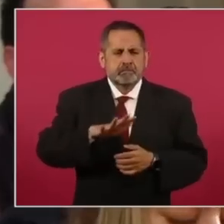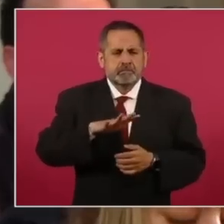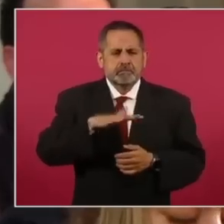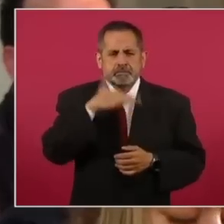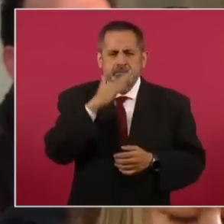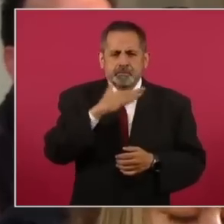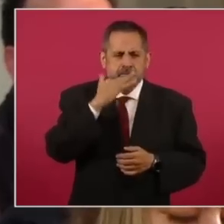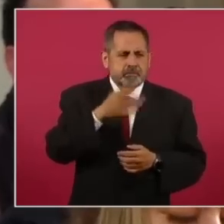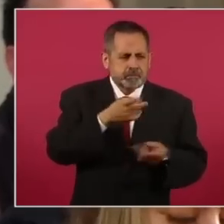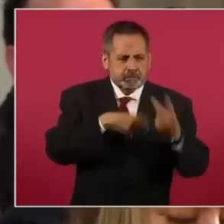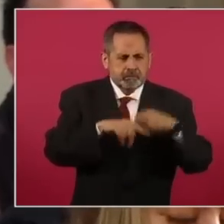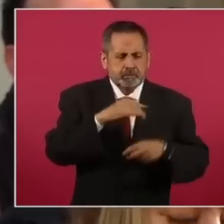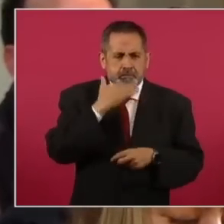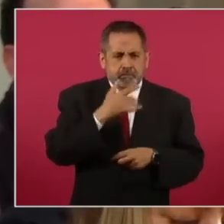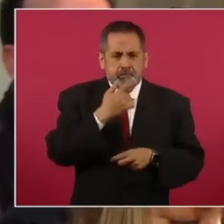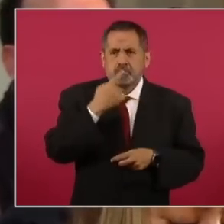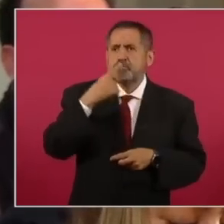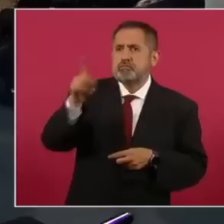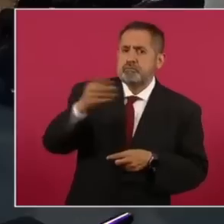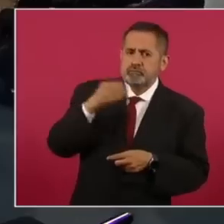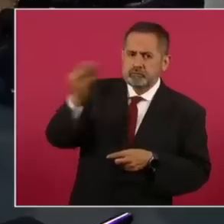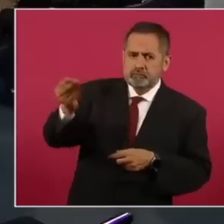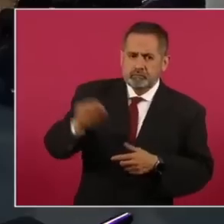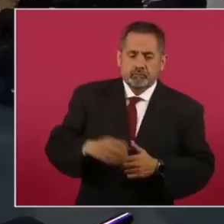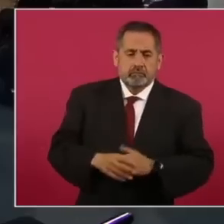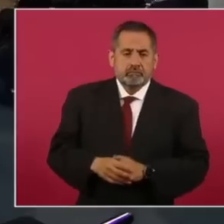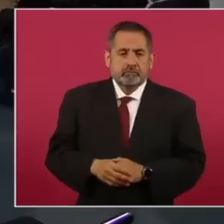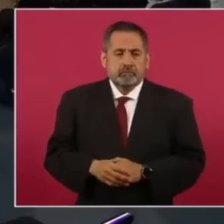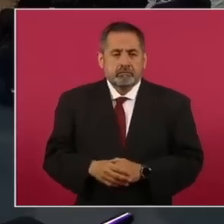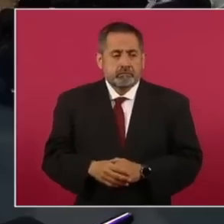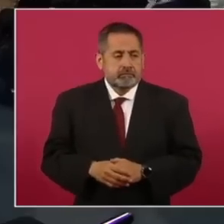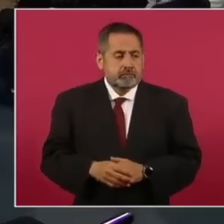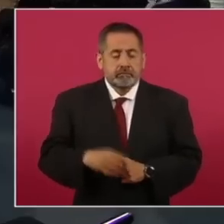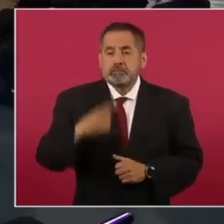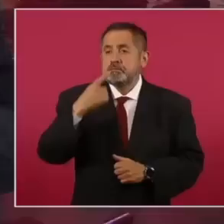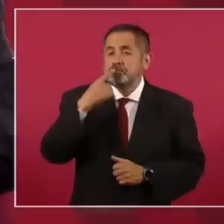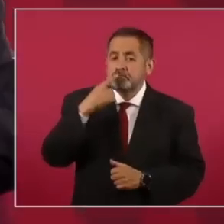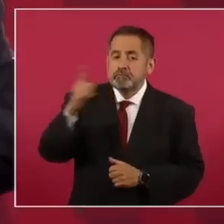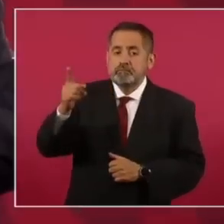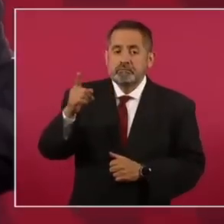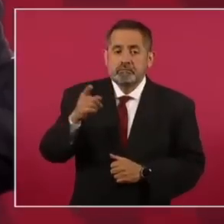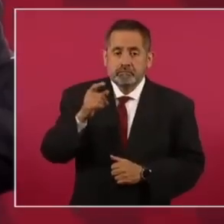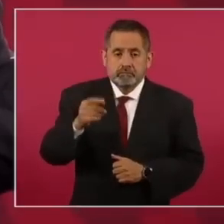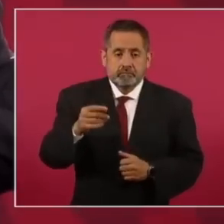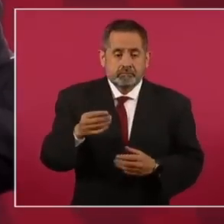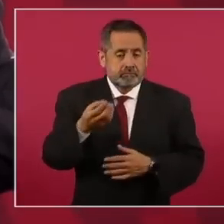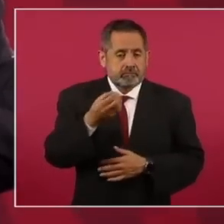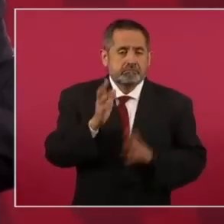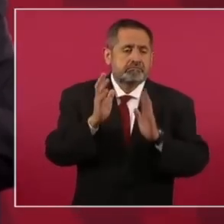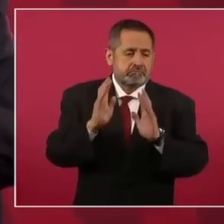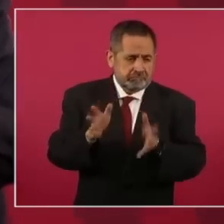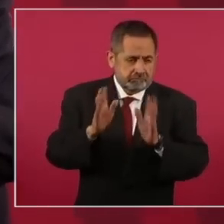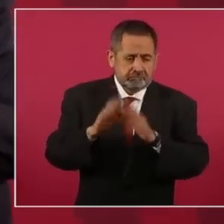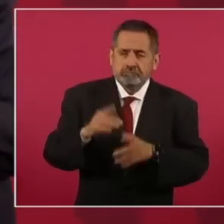recursos de procedencia ilícita, ¿lo denunciarían? No sólo lo denunciaríamos, eso lo hemos hecho ya.